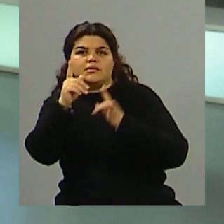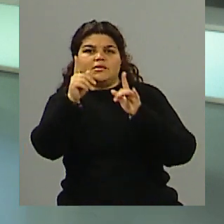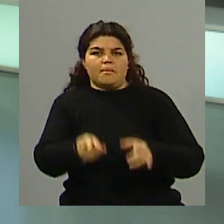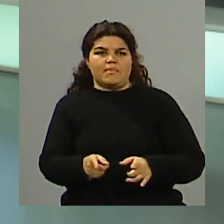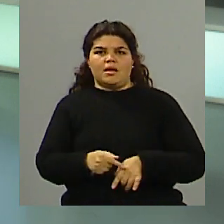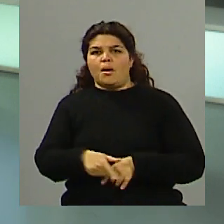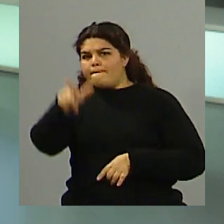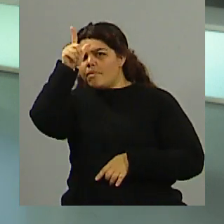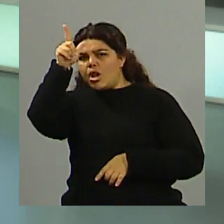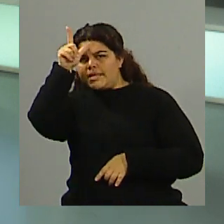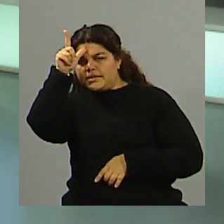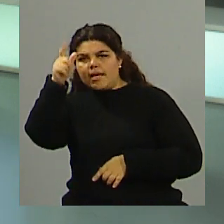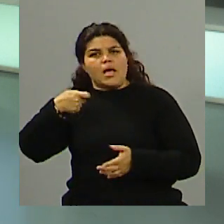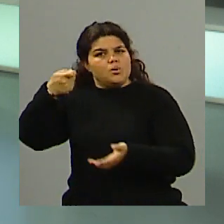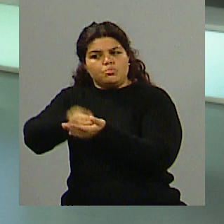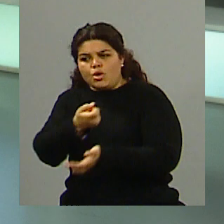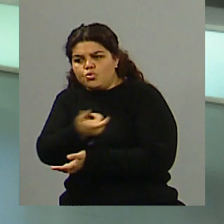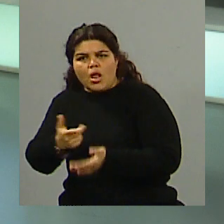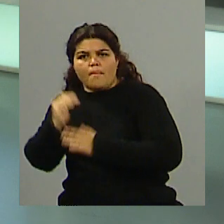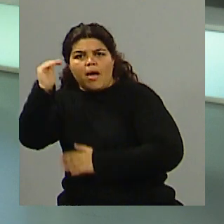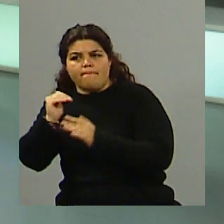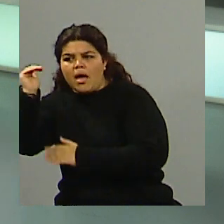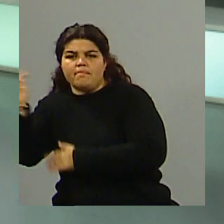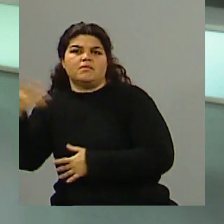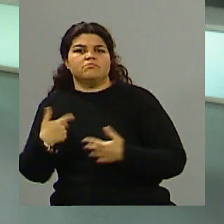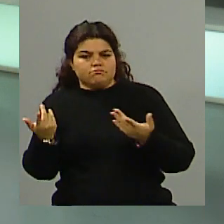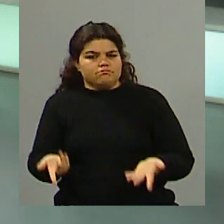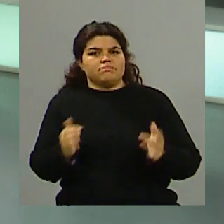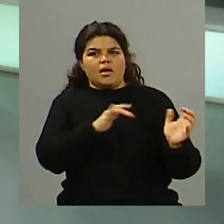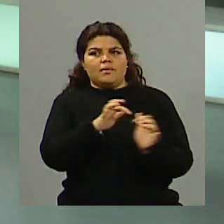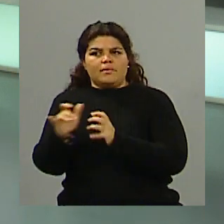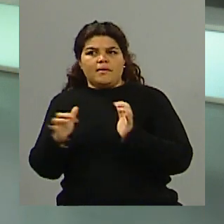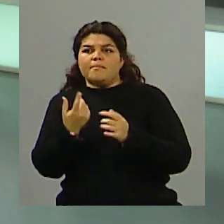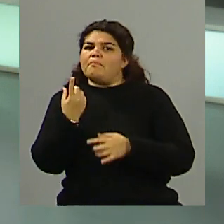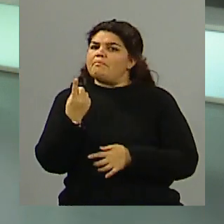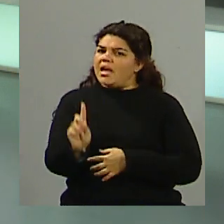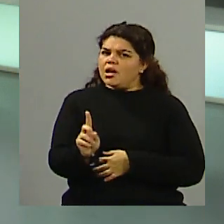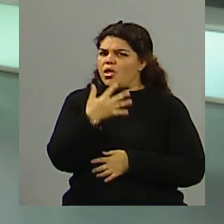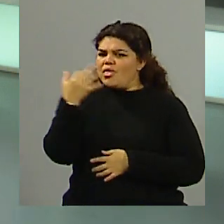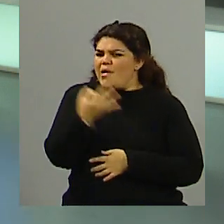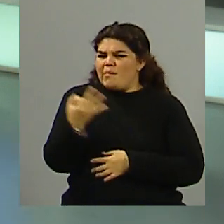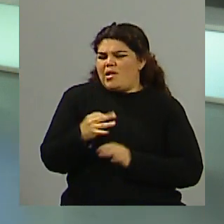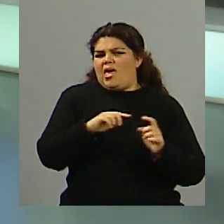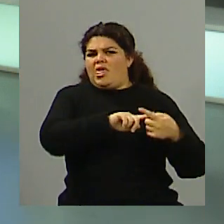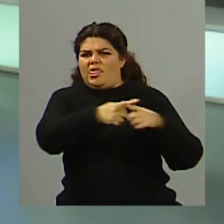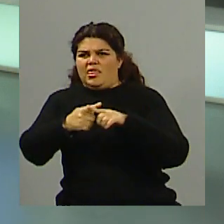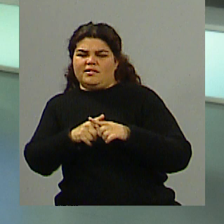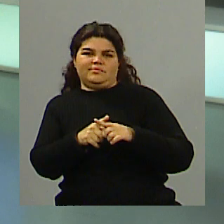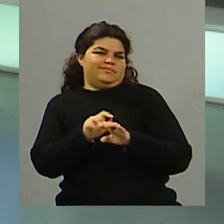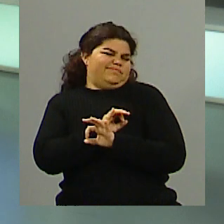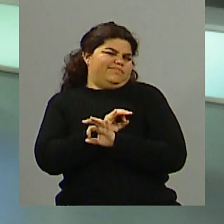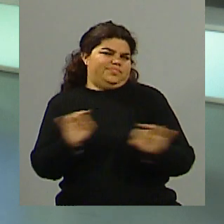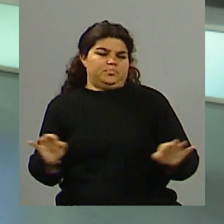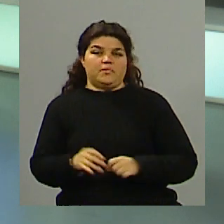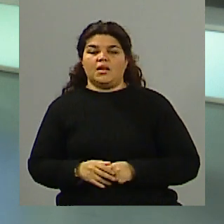fueron muy poquitos y en generalidad, en la generalidad fue agua lo que se hizo, ¿sí? sí, sí. El tema aula fue de